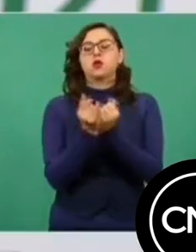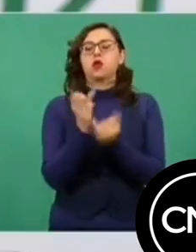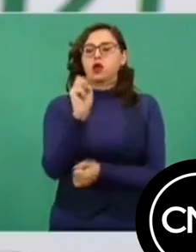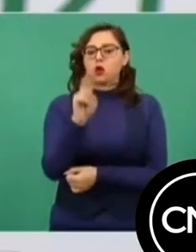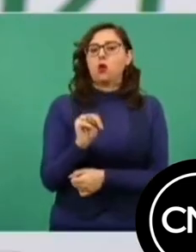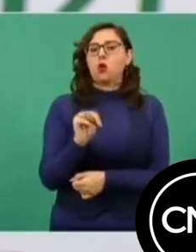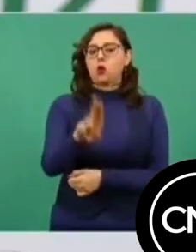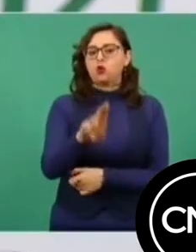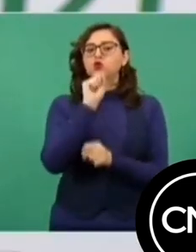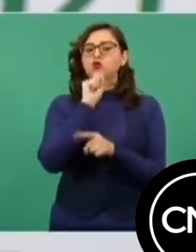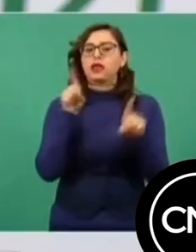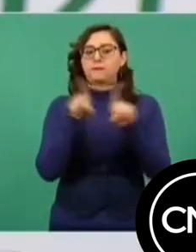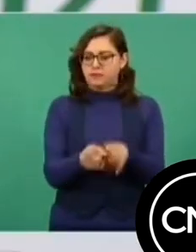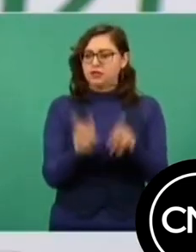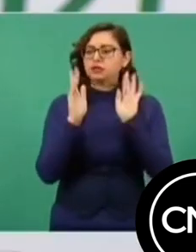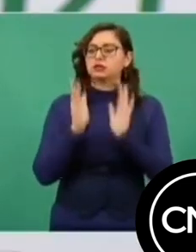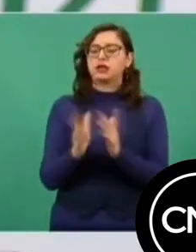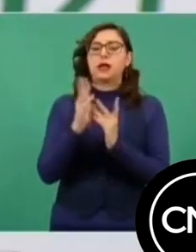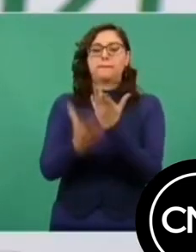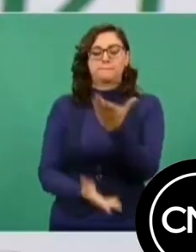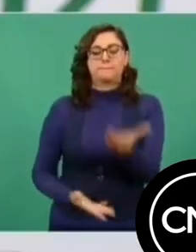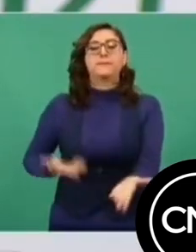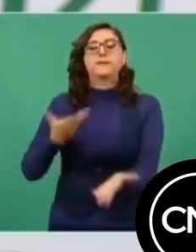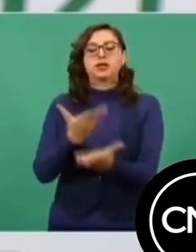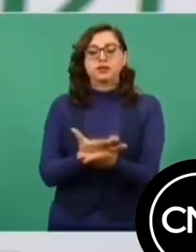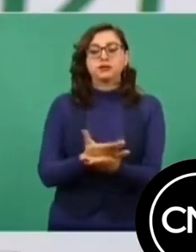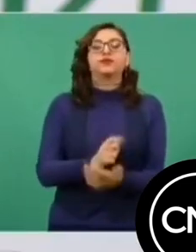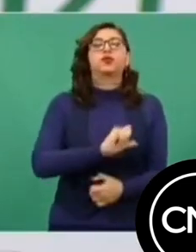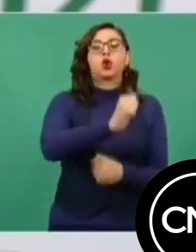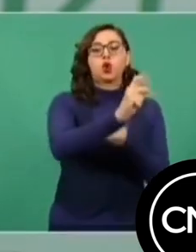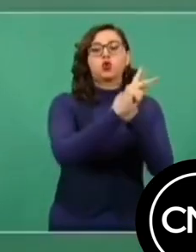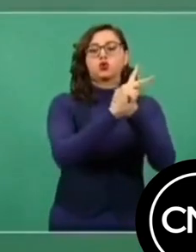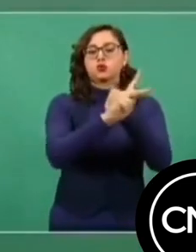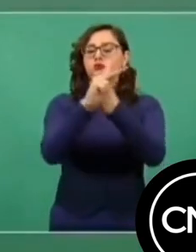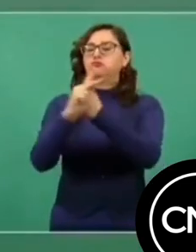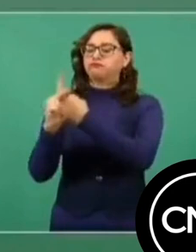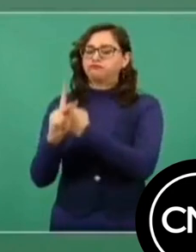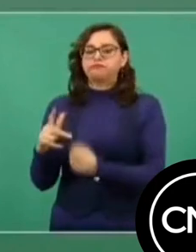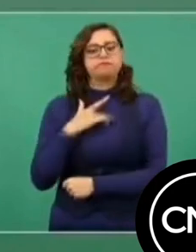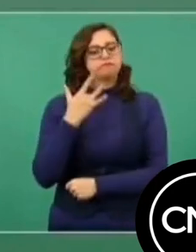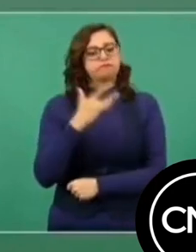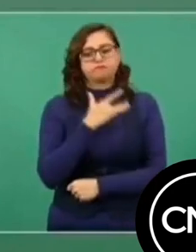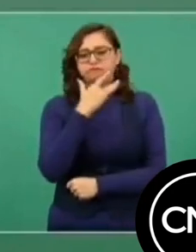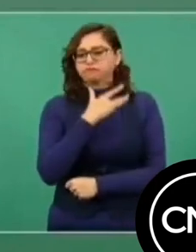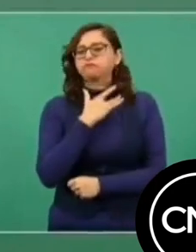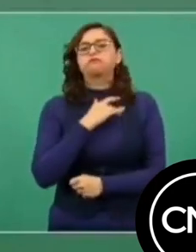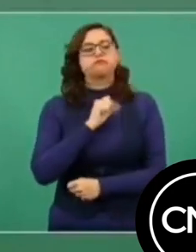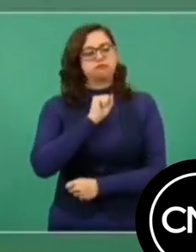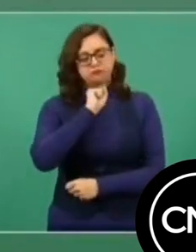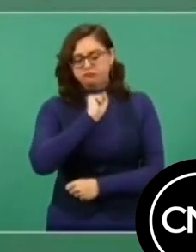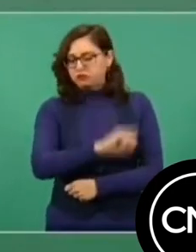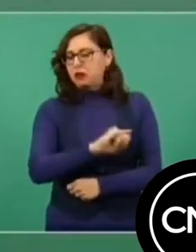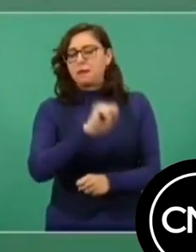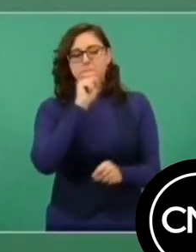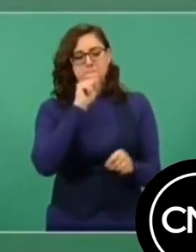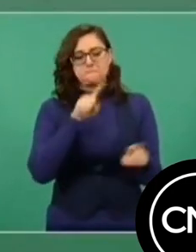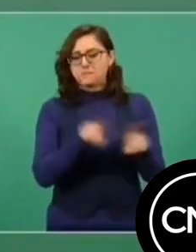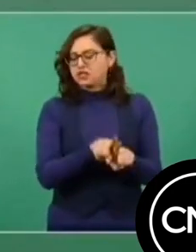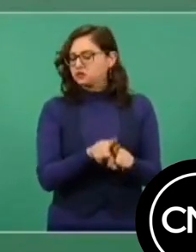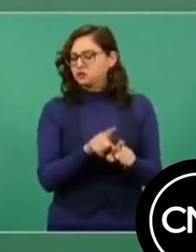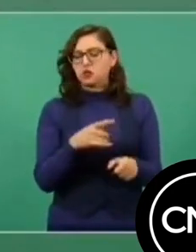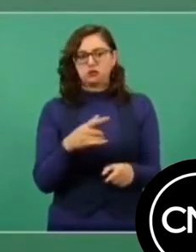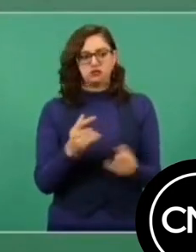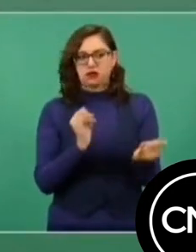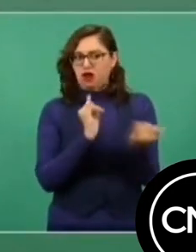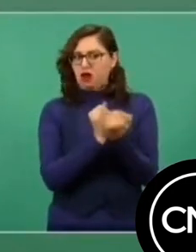Unidas, por indicaciones de presidente, y varios países ya nos han hecho saber su simpatía que van a respaldar la